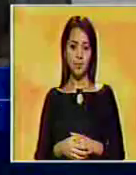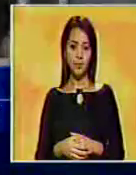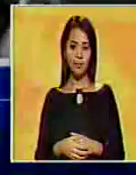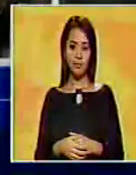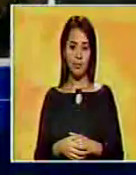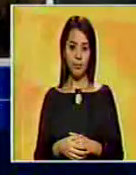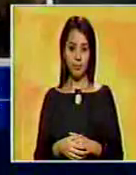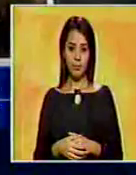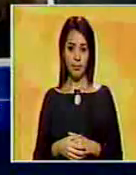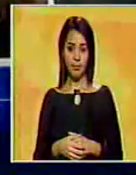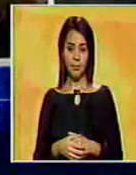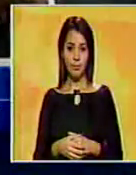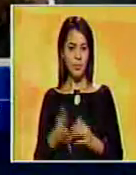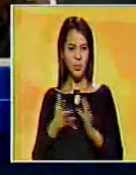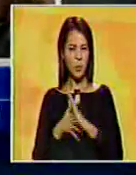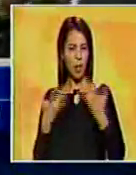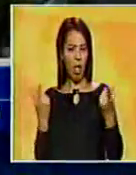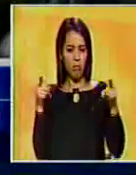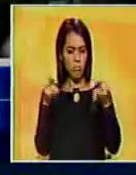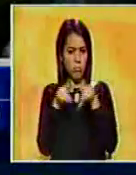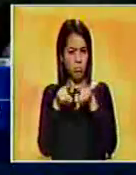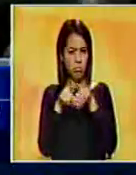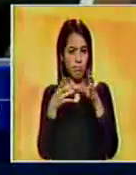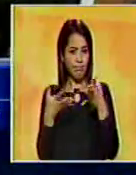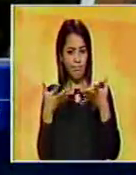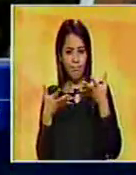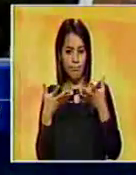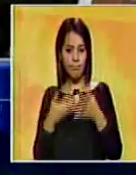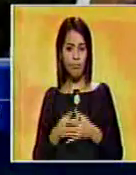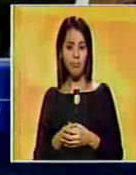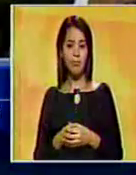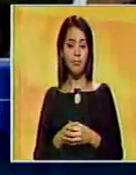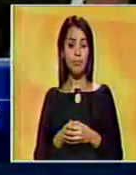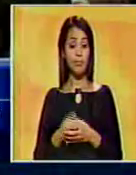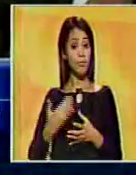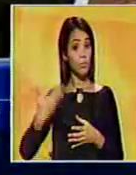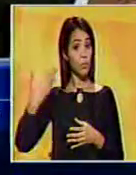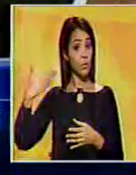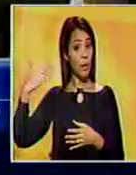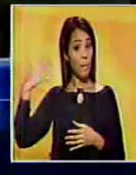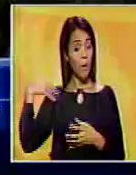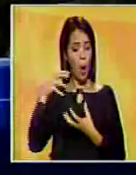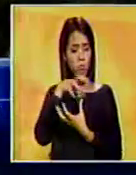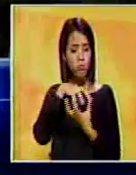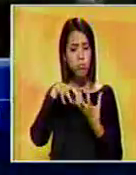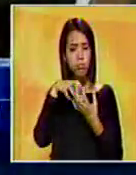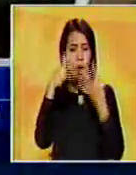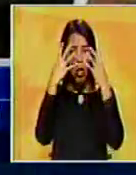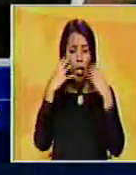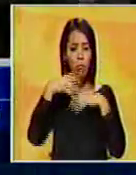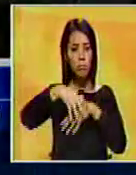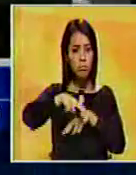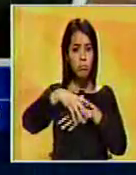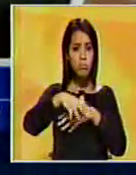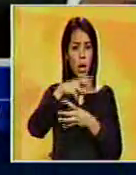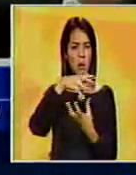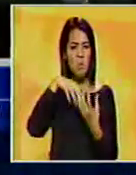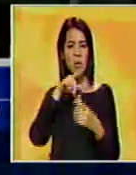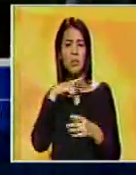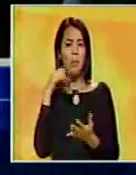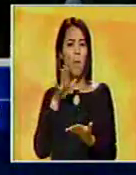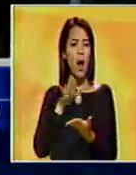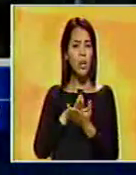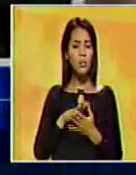¿Cuál es el punto de coincidencia? Dejemos atrás la guarimba, dejemos atrás la violencia, la muerte,